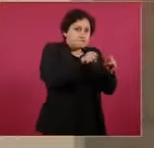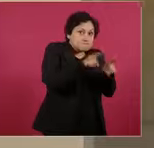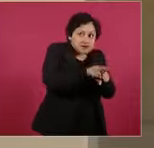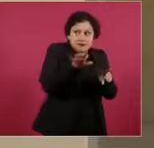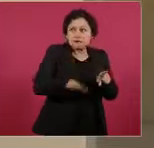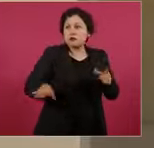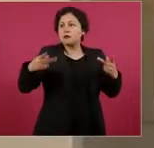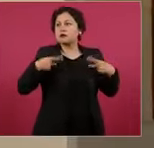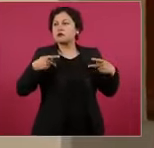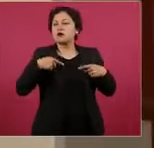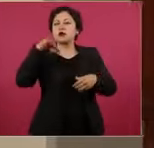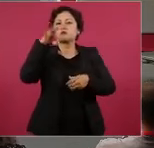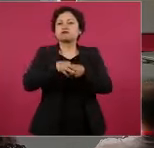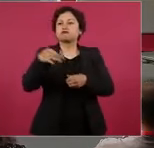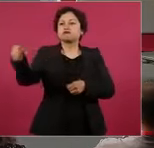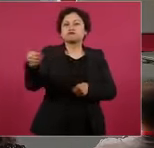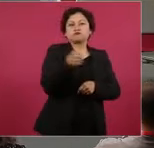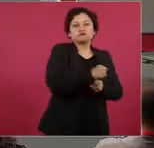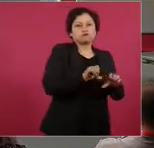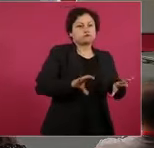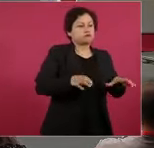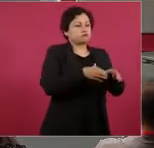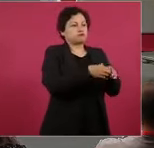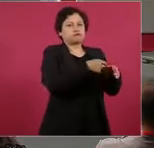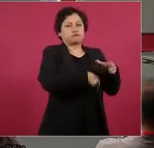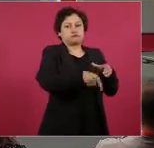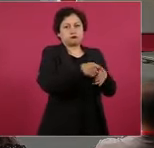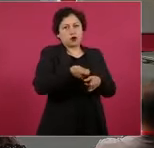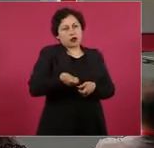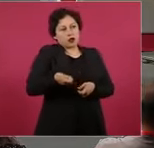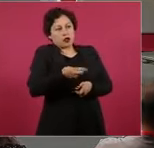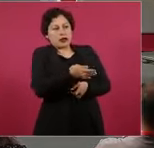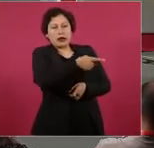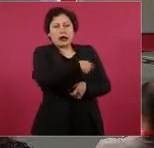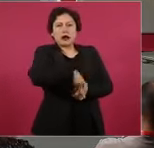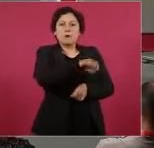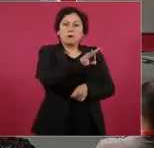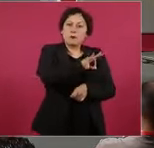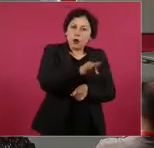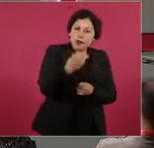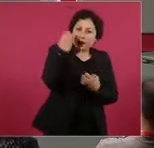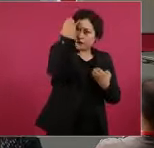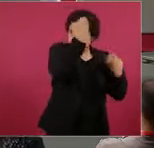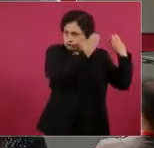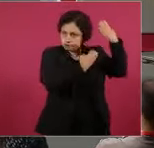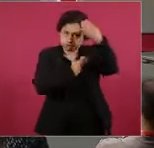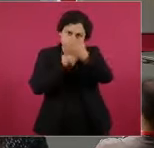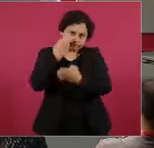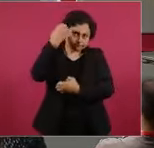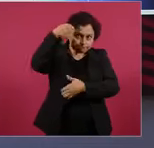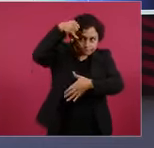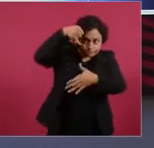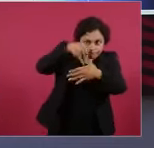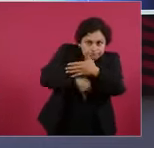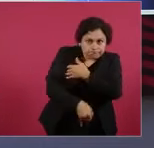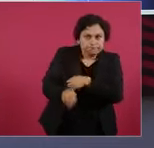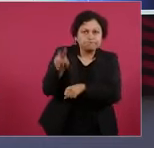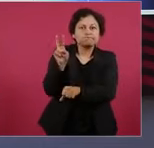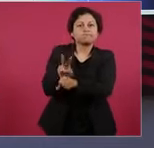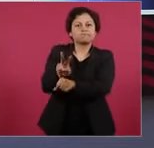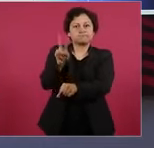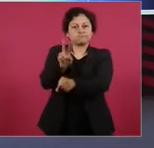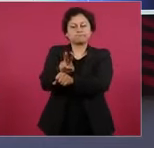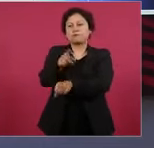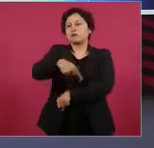popular. Facultades amplias para este tribunal para poder investigar la actuación de